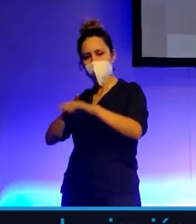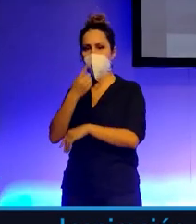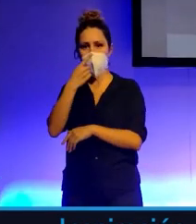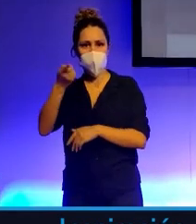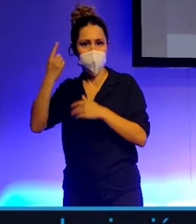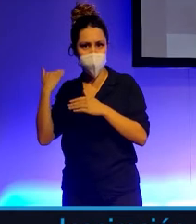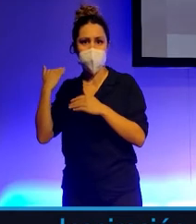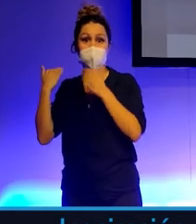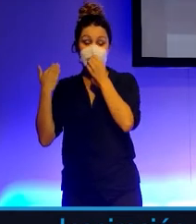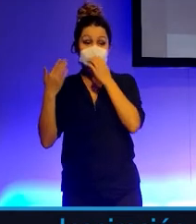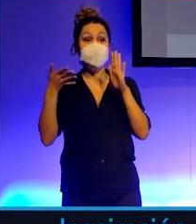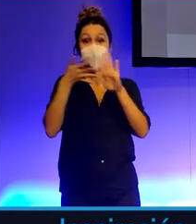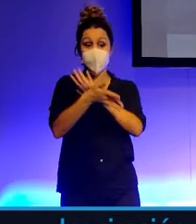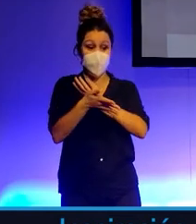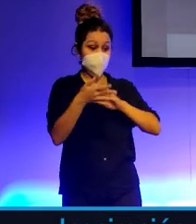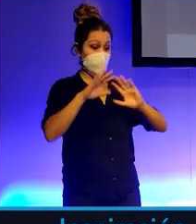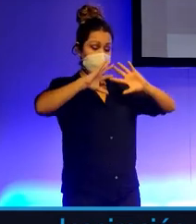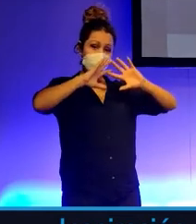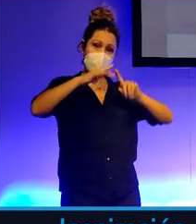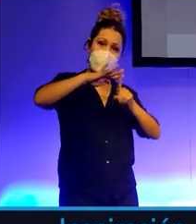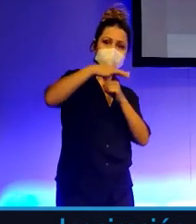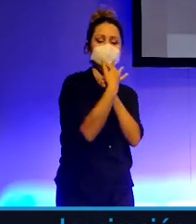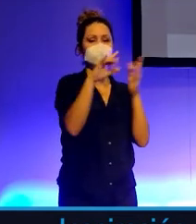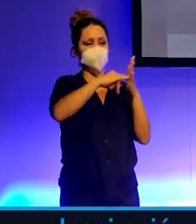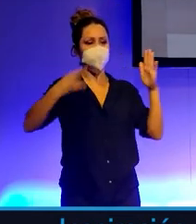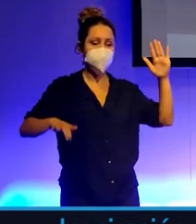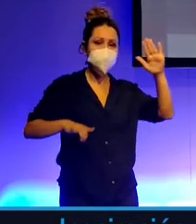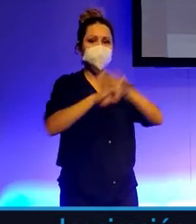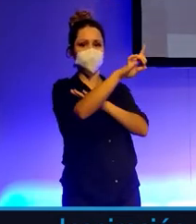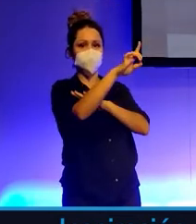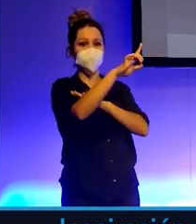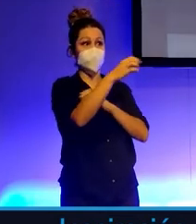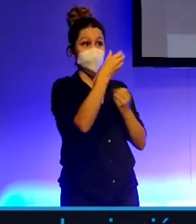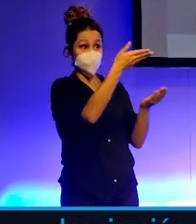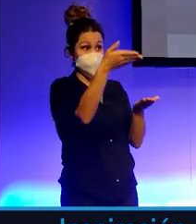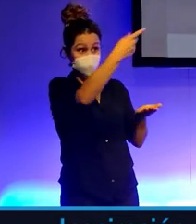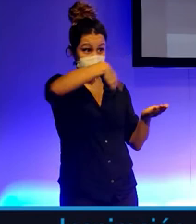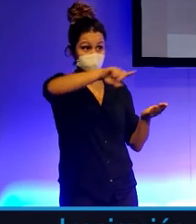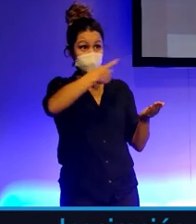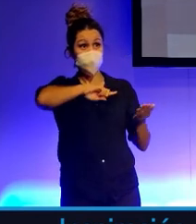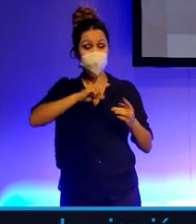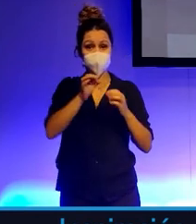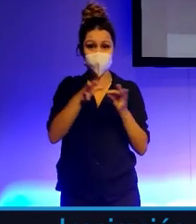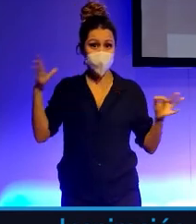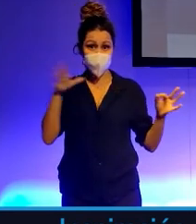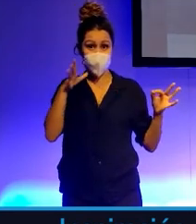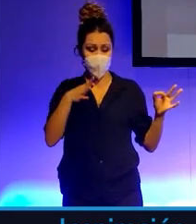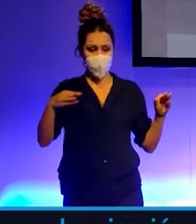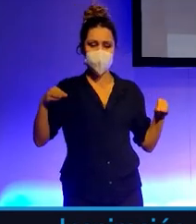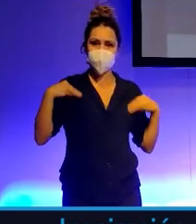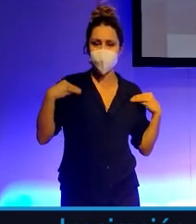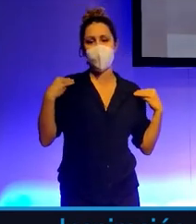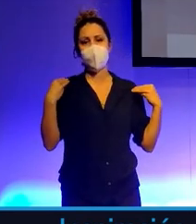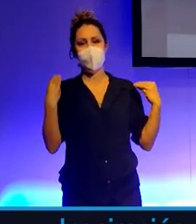En este contexto de avances tecnológicos sin precedentes y bienvenidos, y tenemos la suerte no solamente de disfrutarlos, de